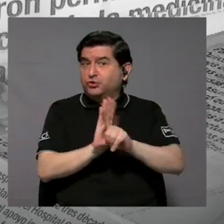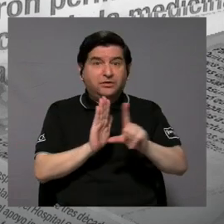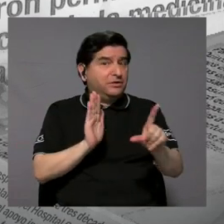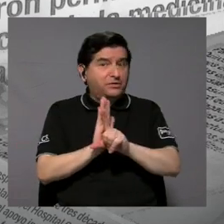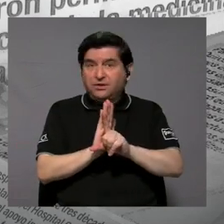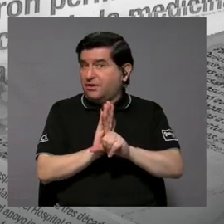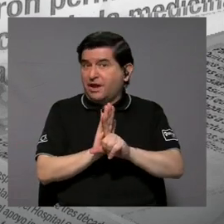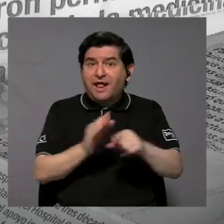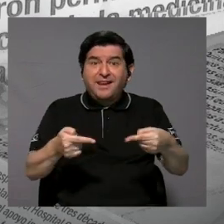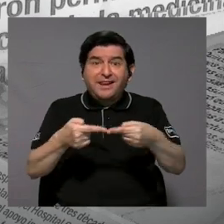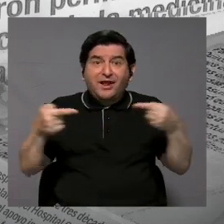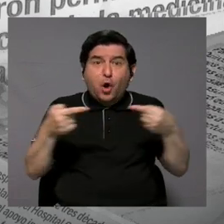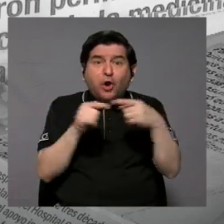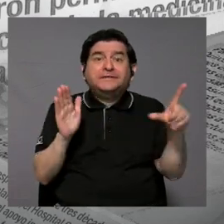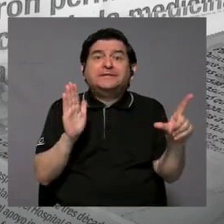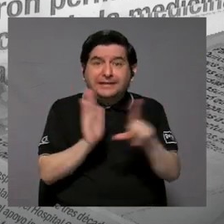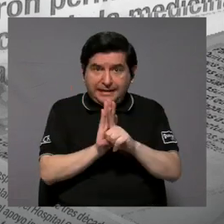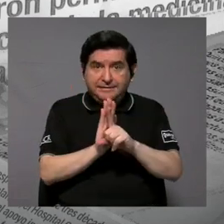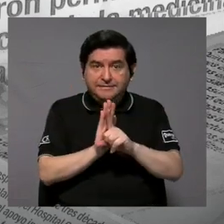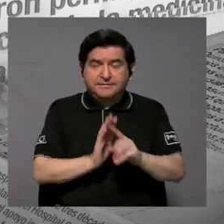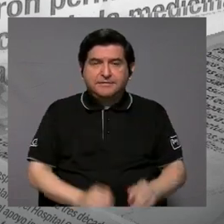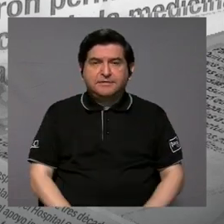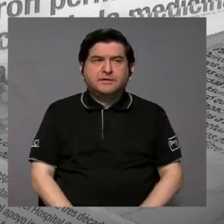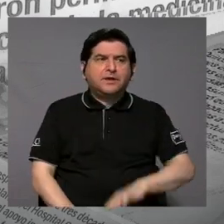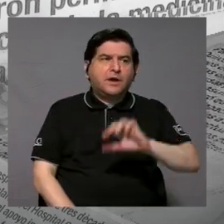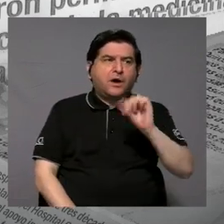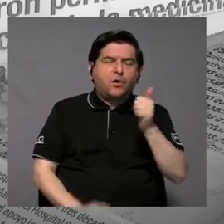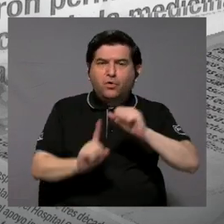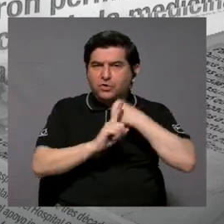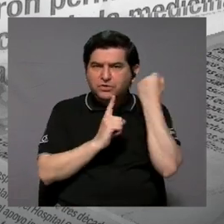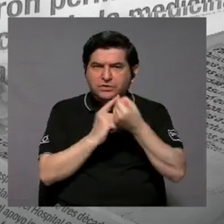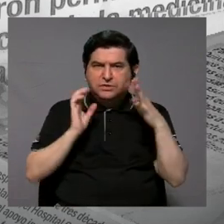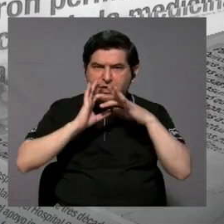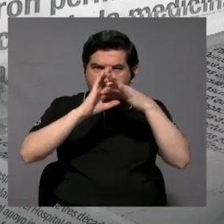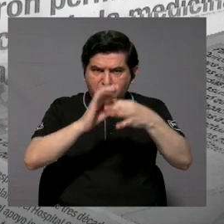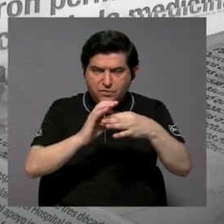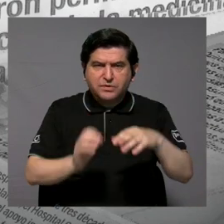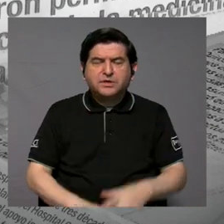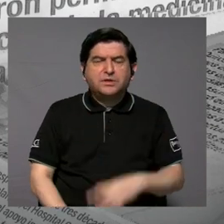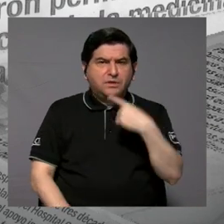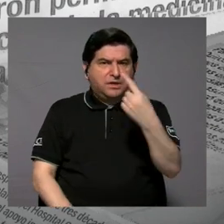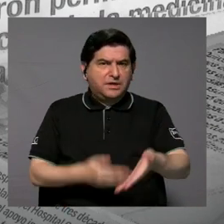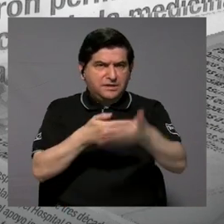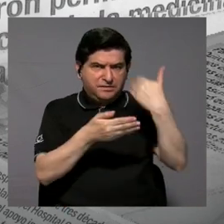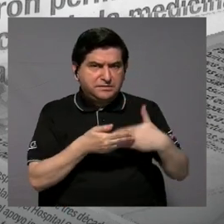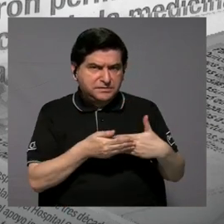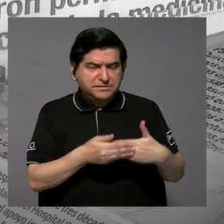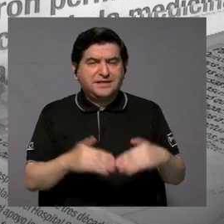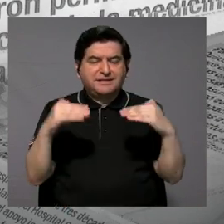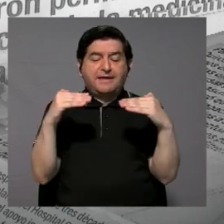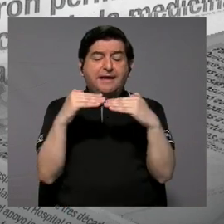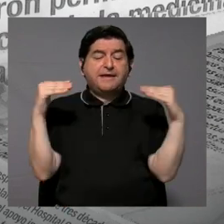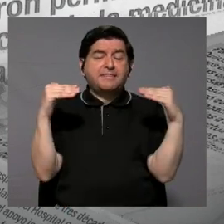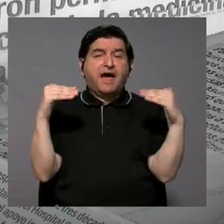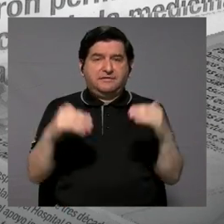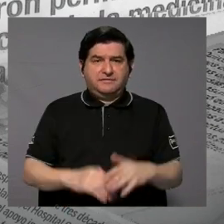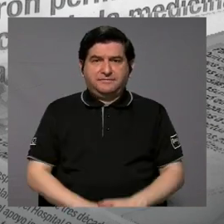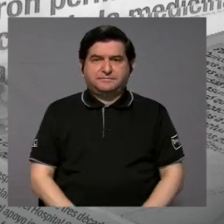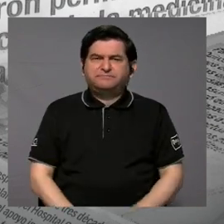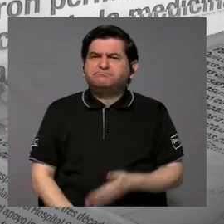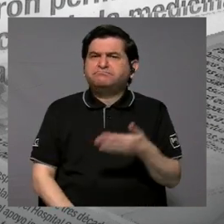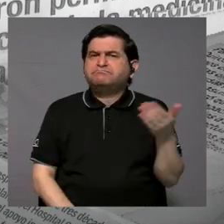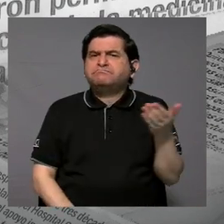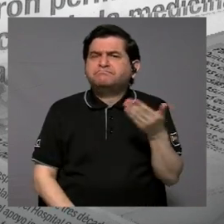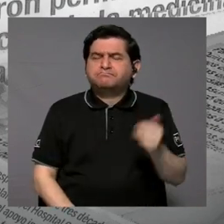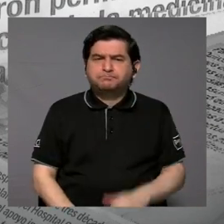ilegal, va contra la ley. También hay otro punto asociado a esto que hablamos de la equidad y es